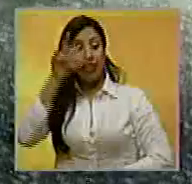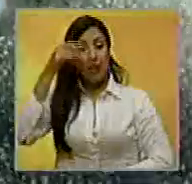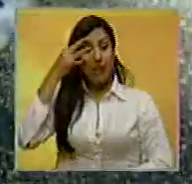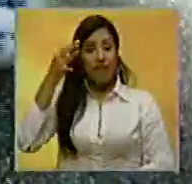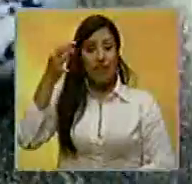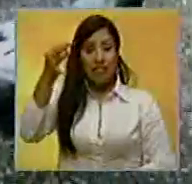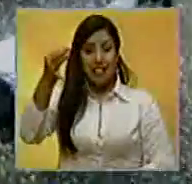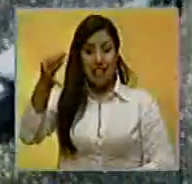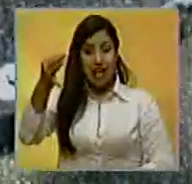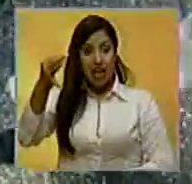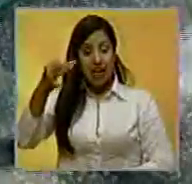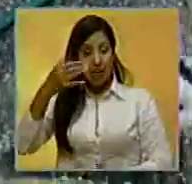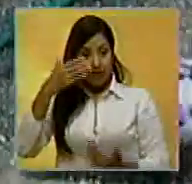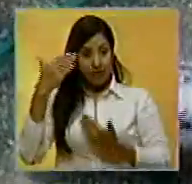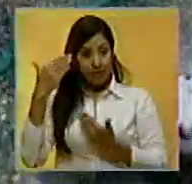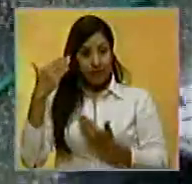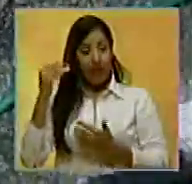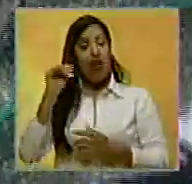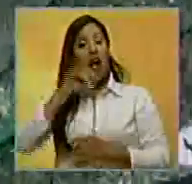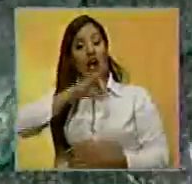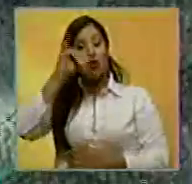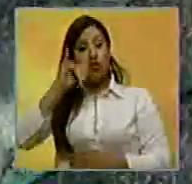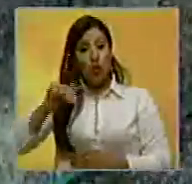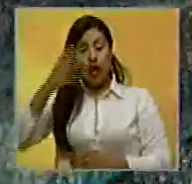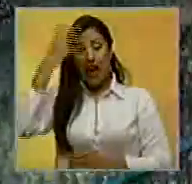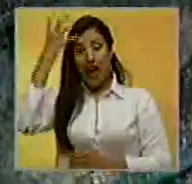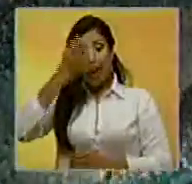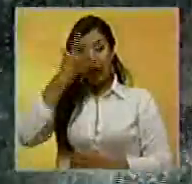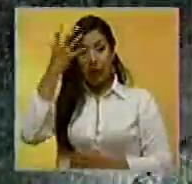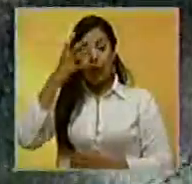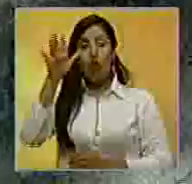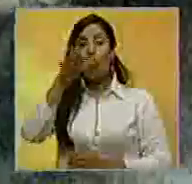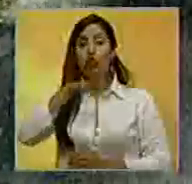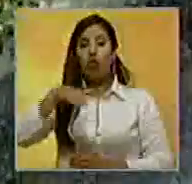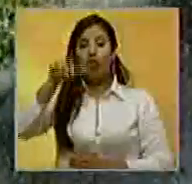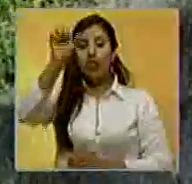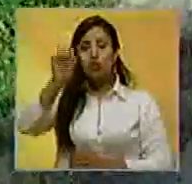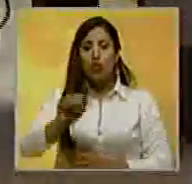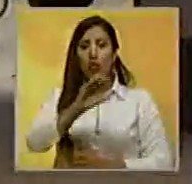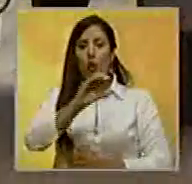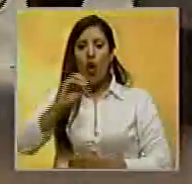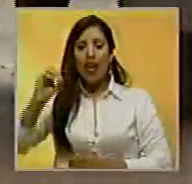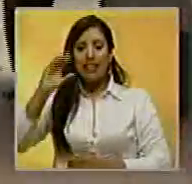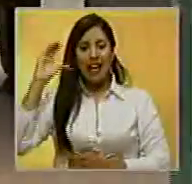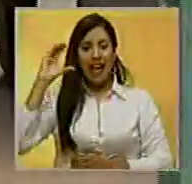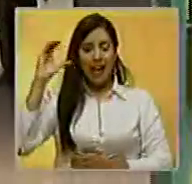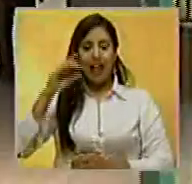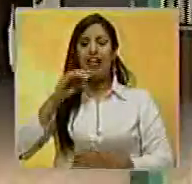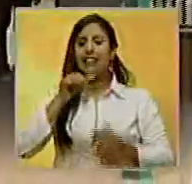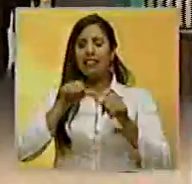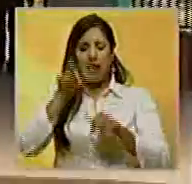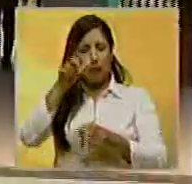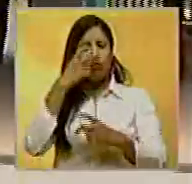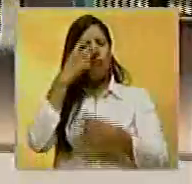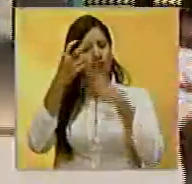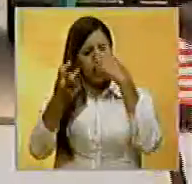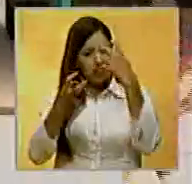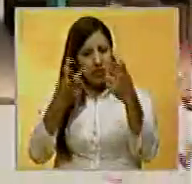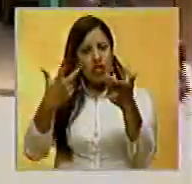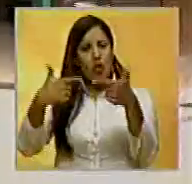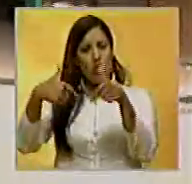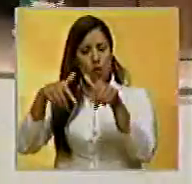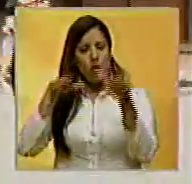Fiscalía General de la República, el zoológico de Caricuao, ubicado al suroeste de Caracas, sigue siendo visitado por